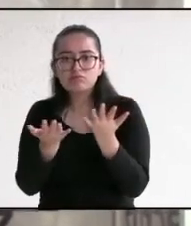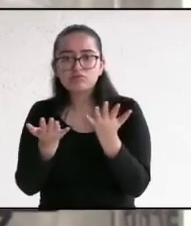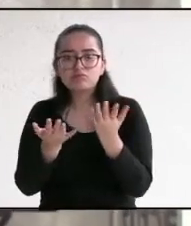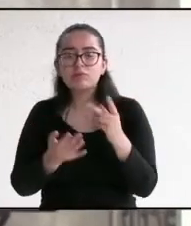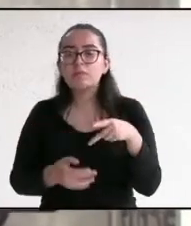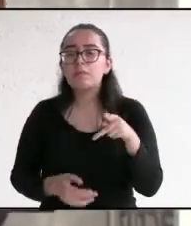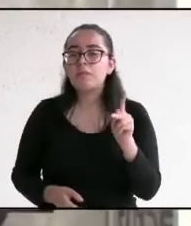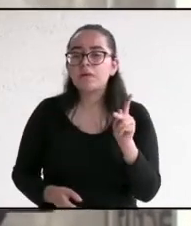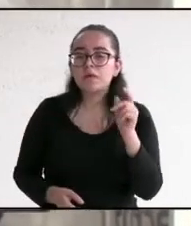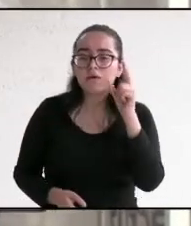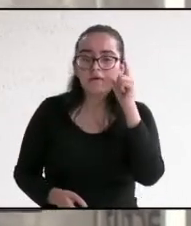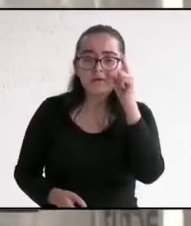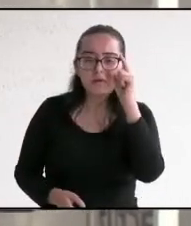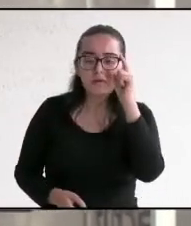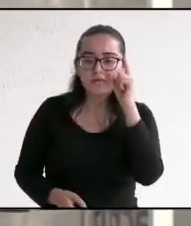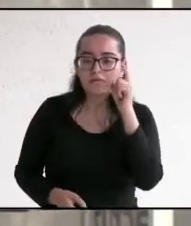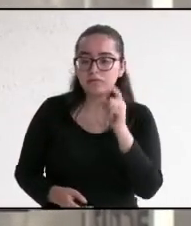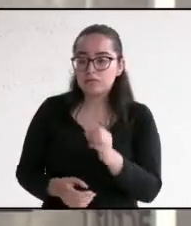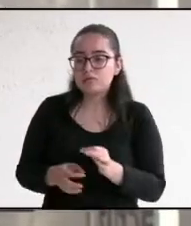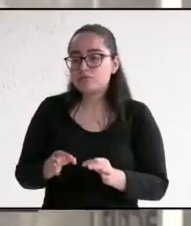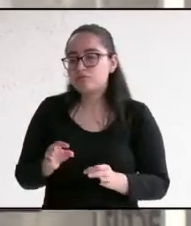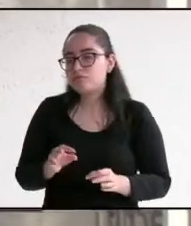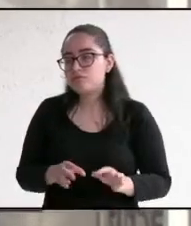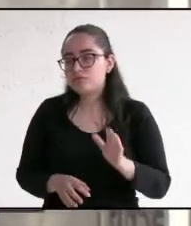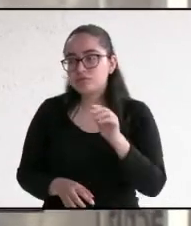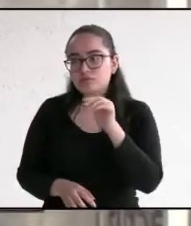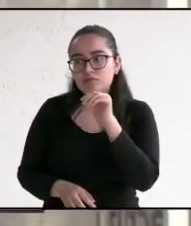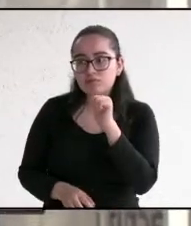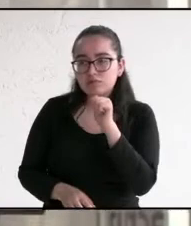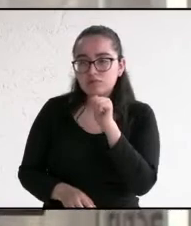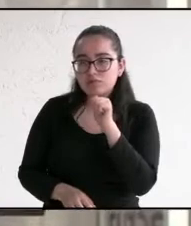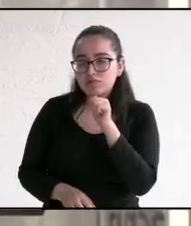como dice el dicho, del hecho al trecho, hay mucho.